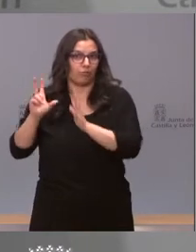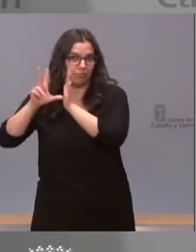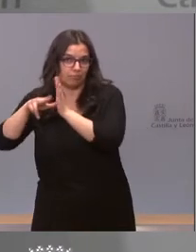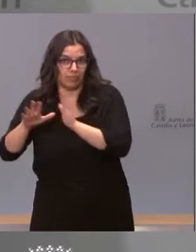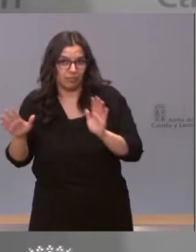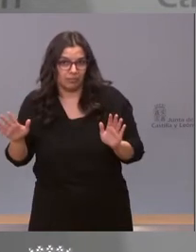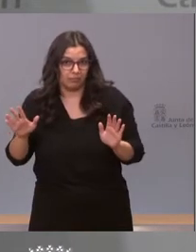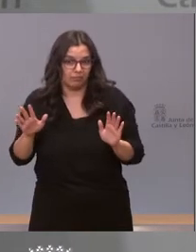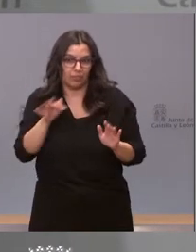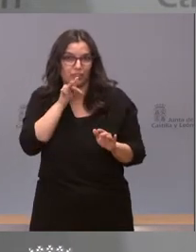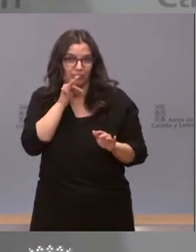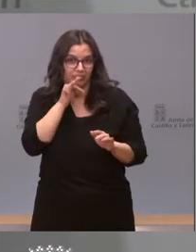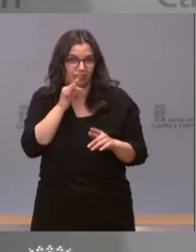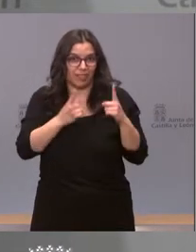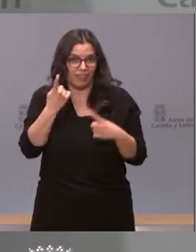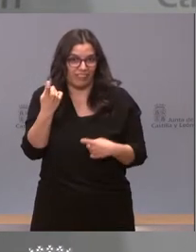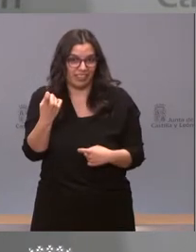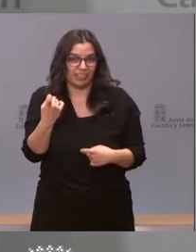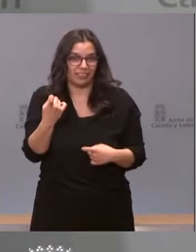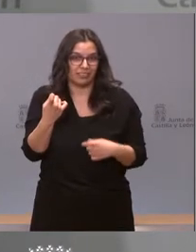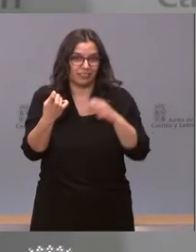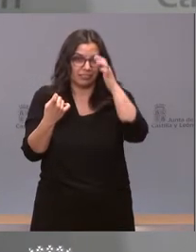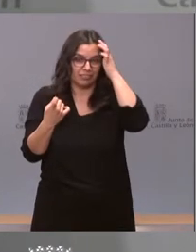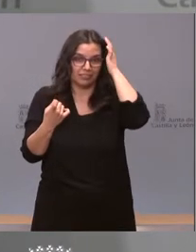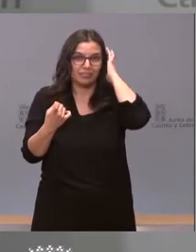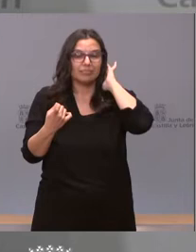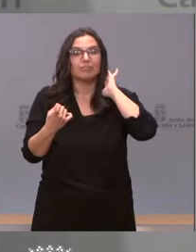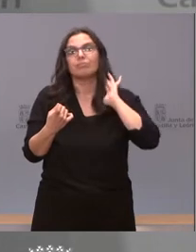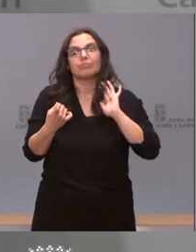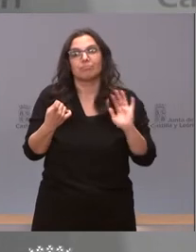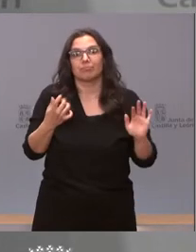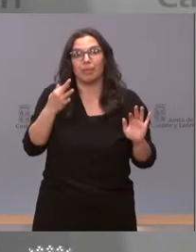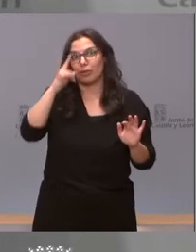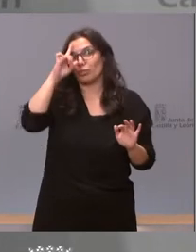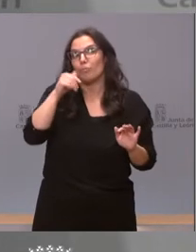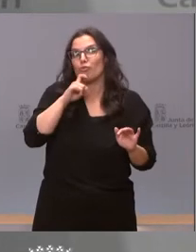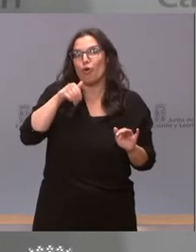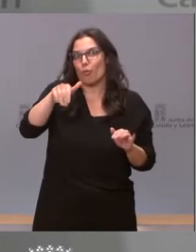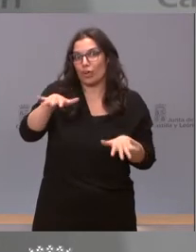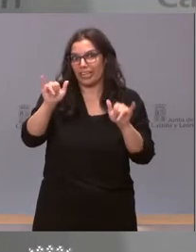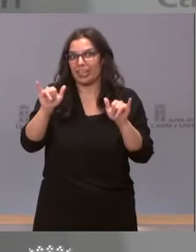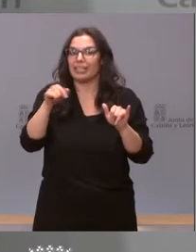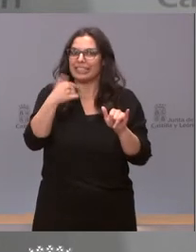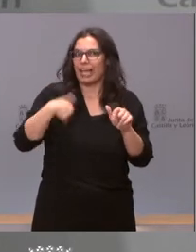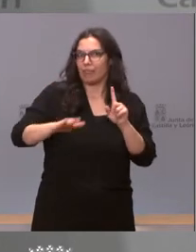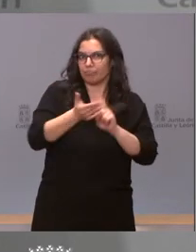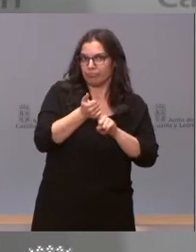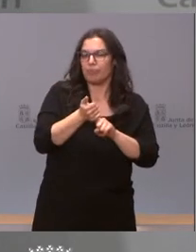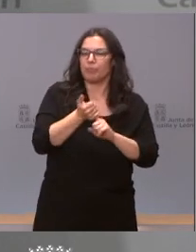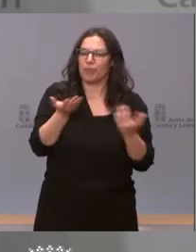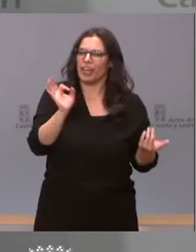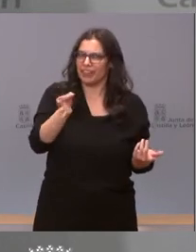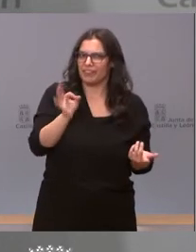no han llegado y que todavía ni siquiera sabemos cómo van a llegar. Pero es verdad que